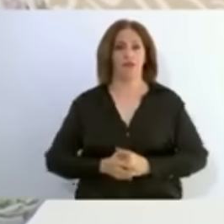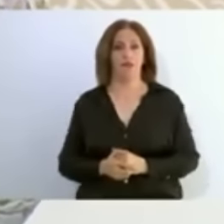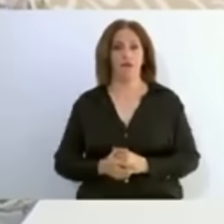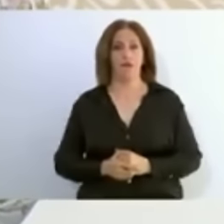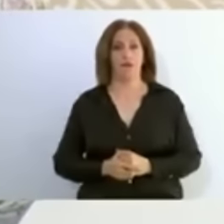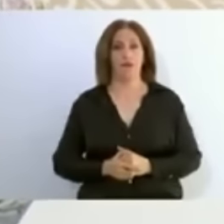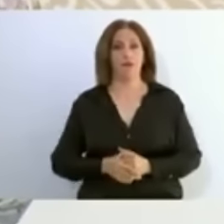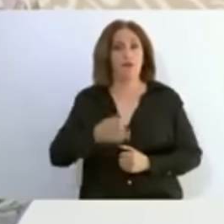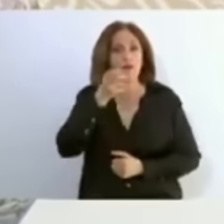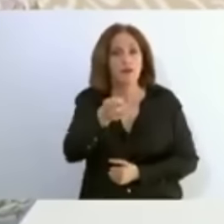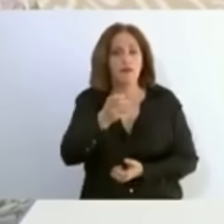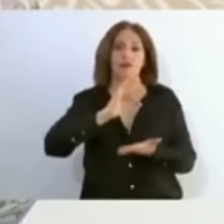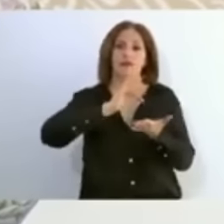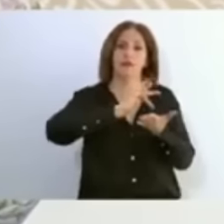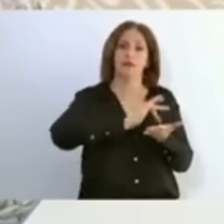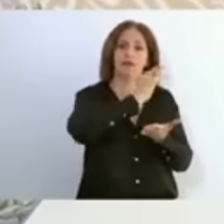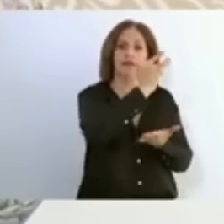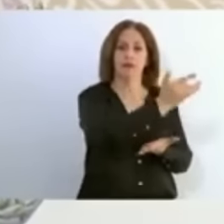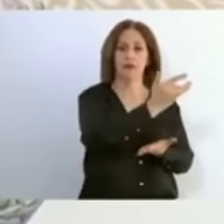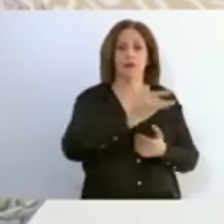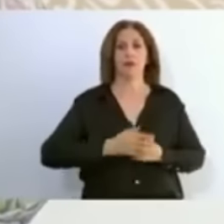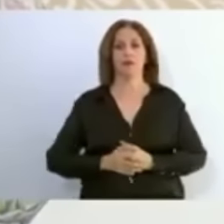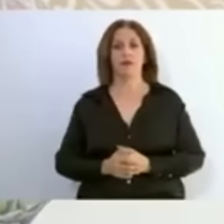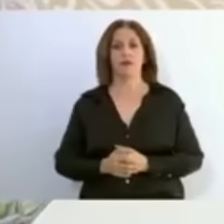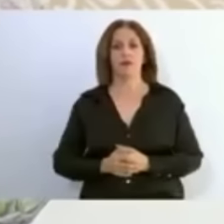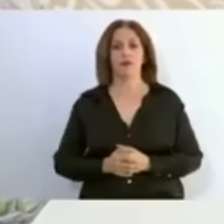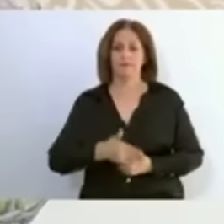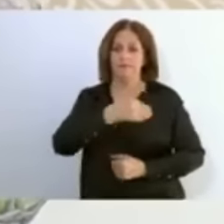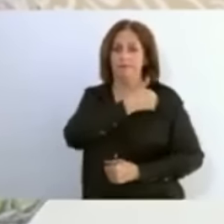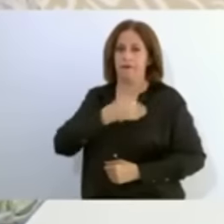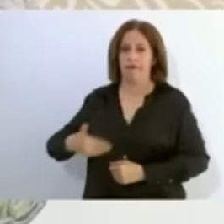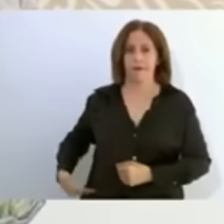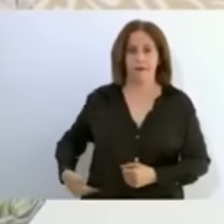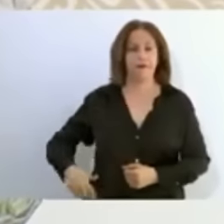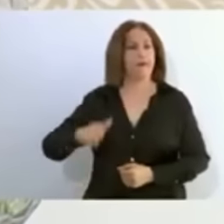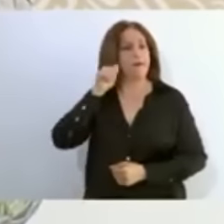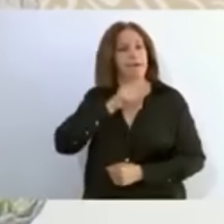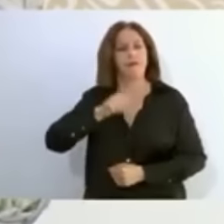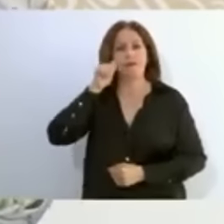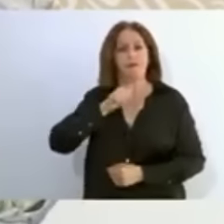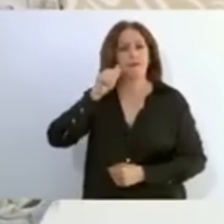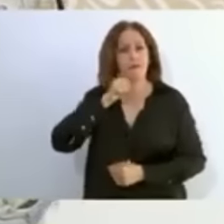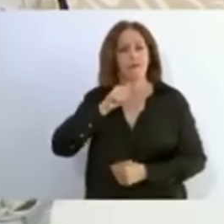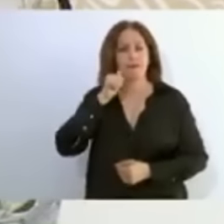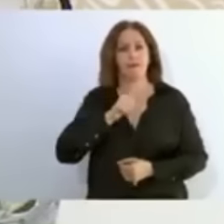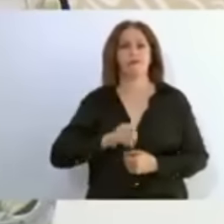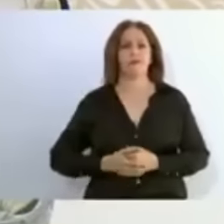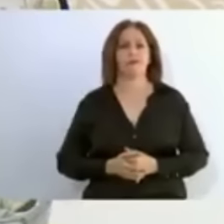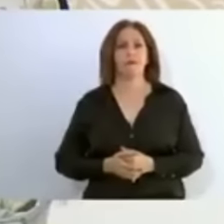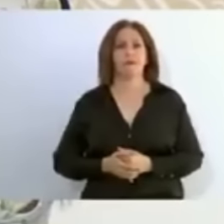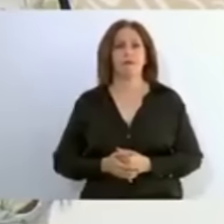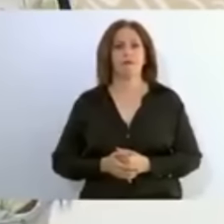sido gracias a que el presidente siempre lo dijo que el mal de este país